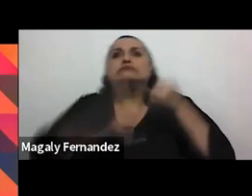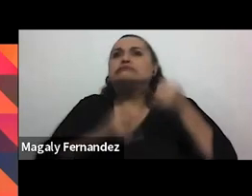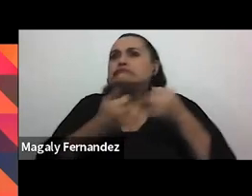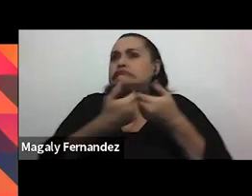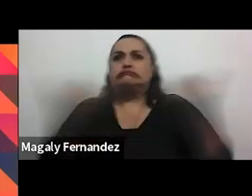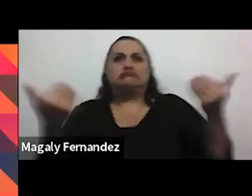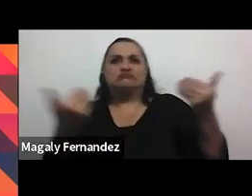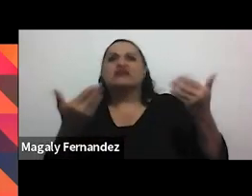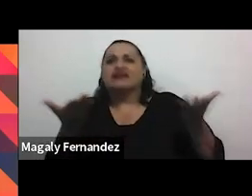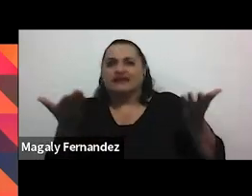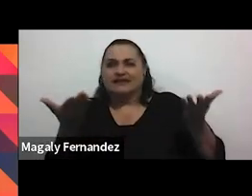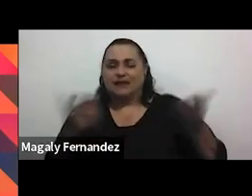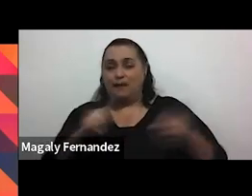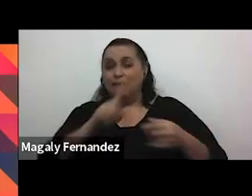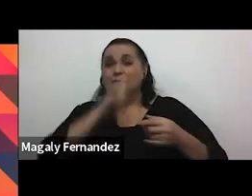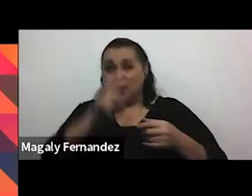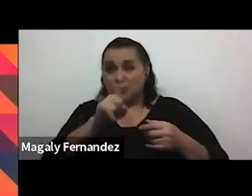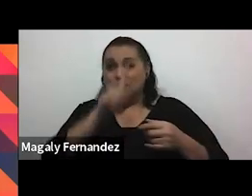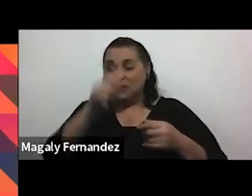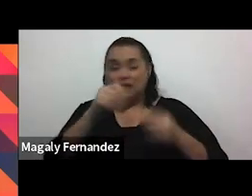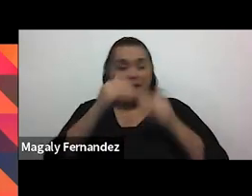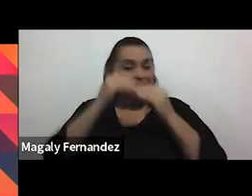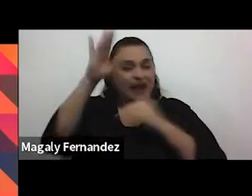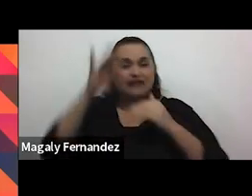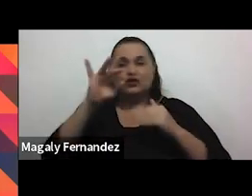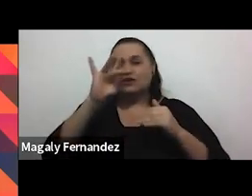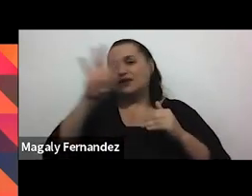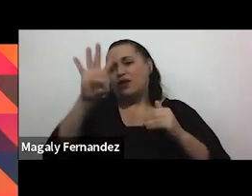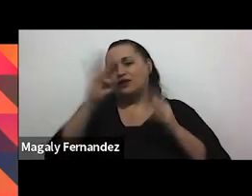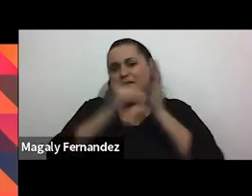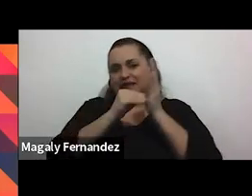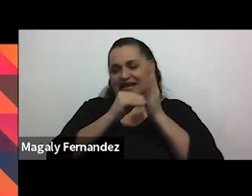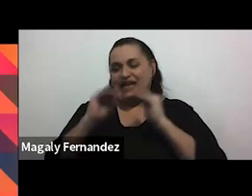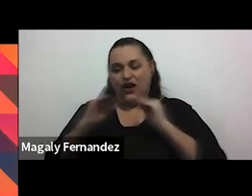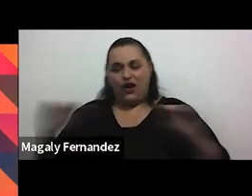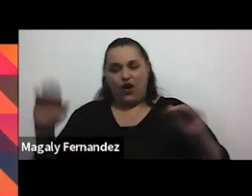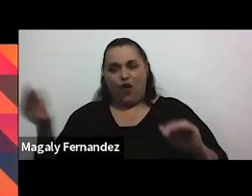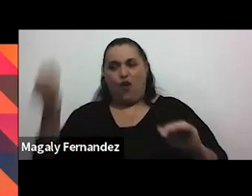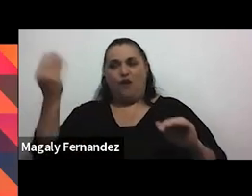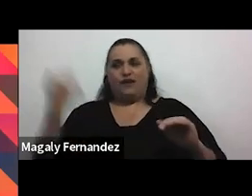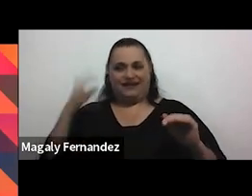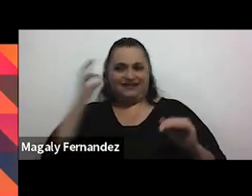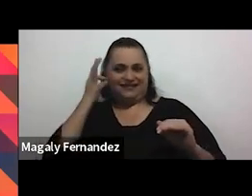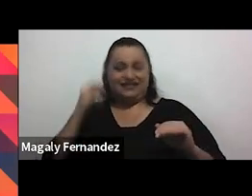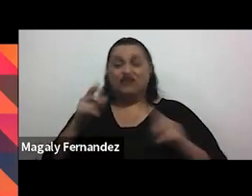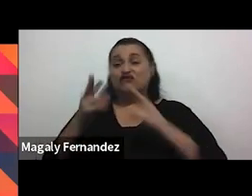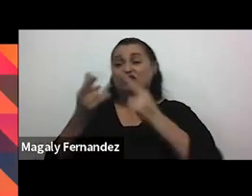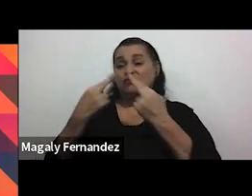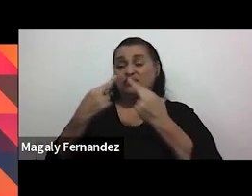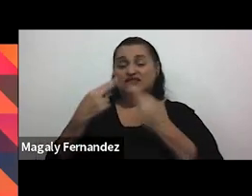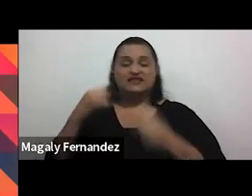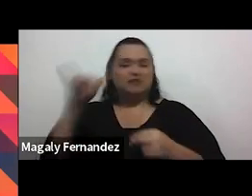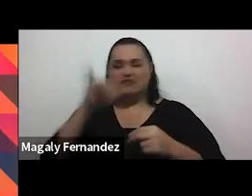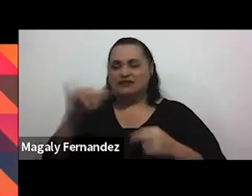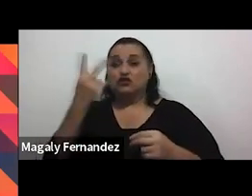Esa pregunta se la ha hecho a más de los 84.000 chicos y chicas que han pasado por mis monólogos. Las respuestas siempre son las mismas dos.